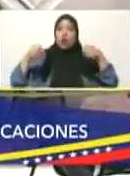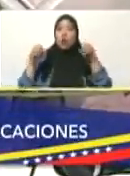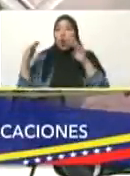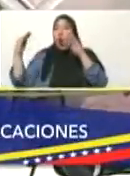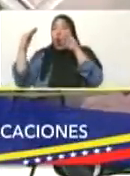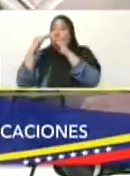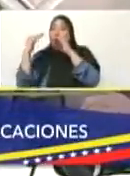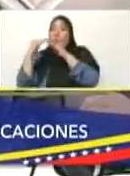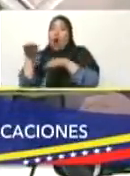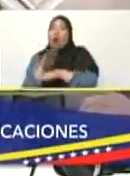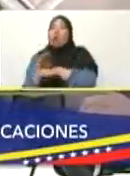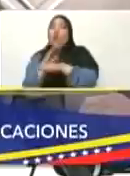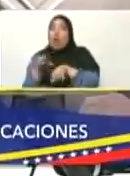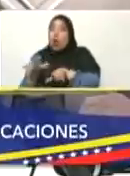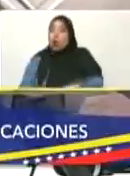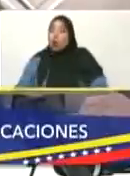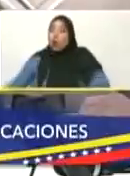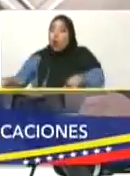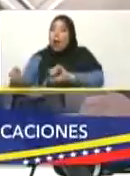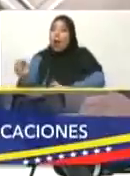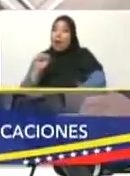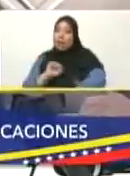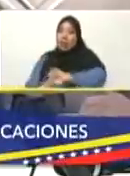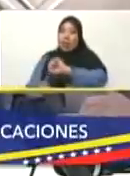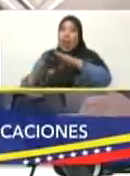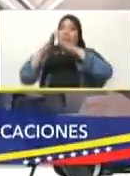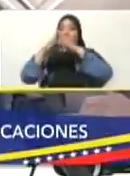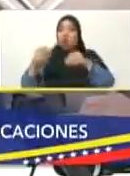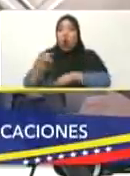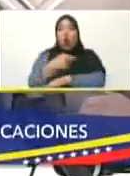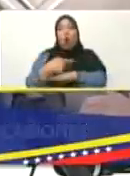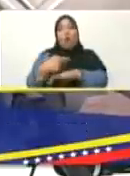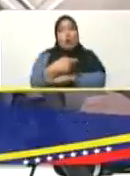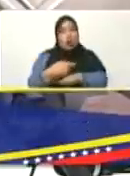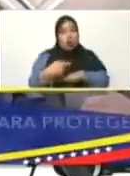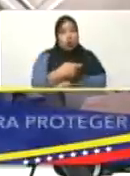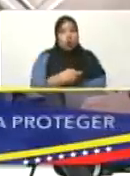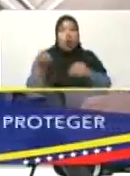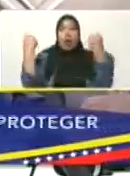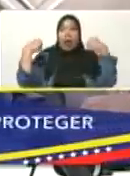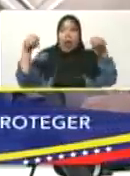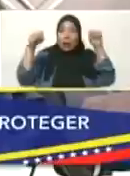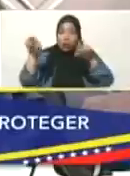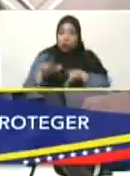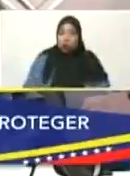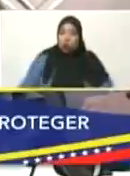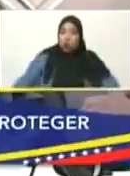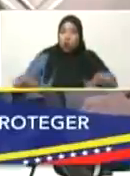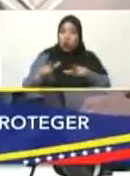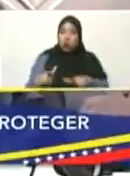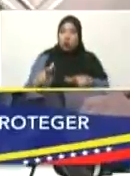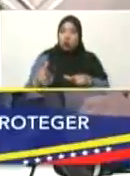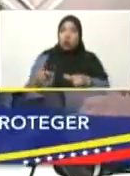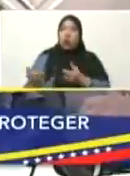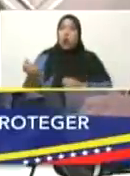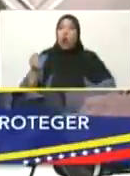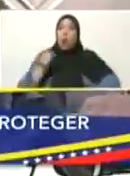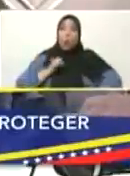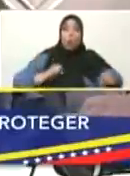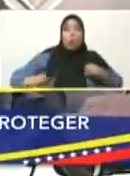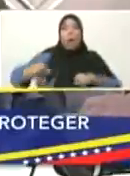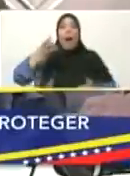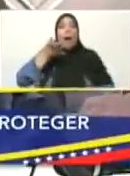en todas las gobernaciones. Activación de refugios para mover poblaciones